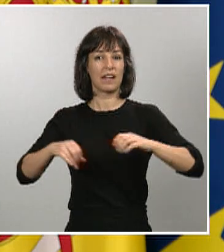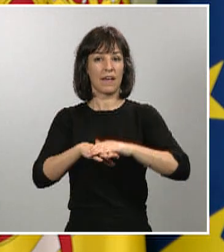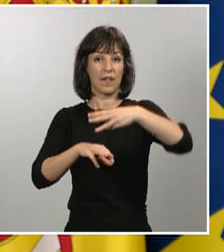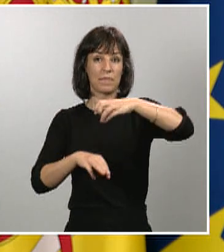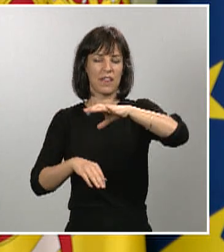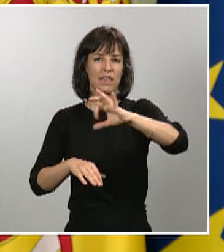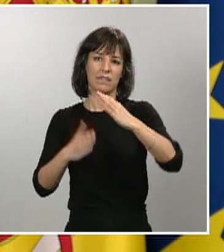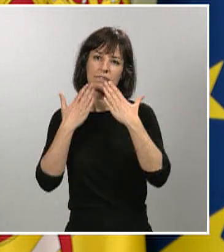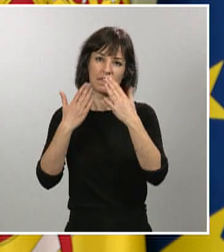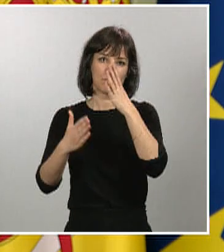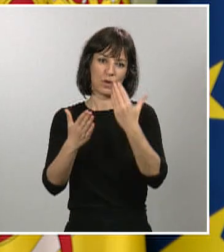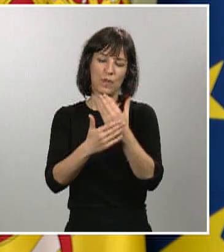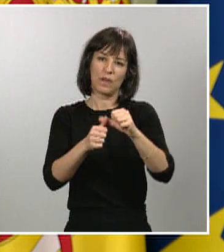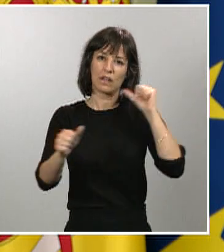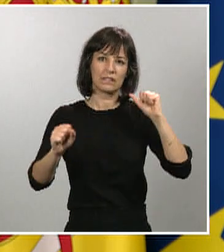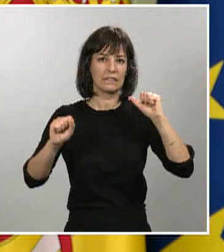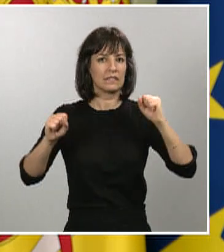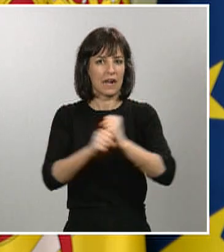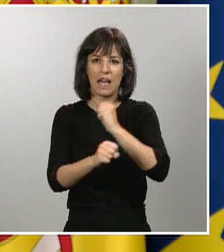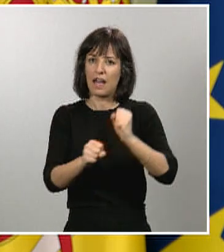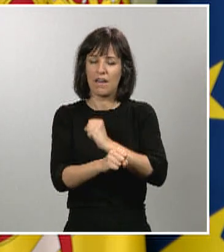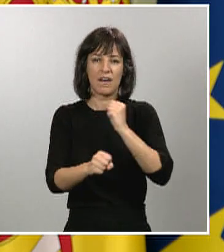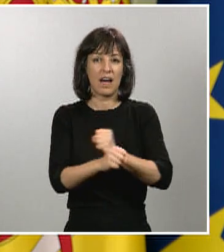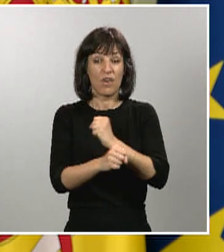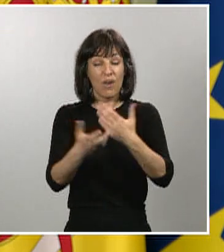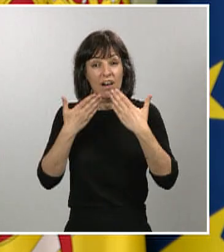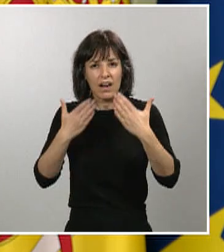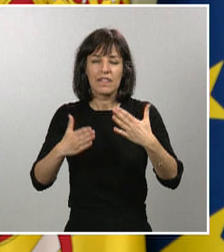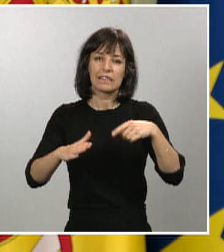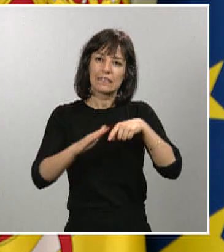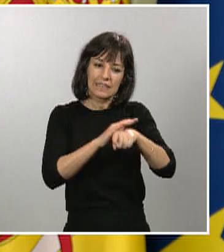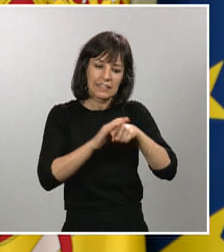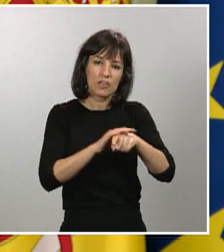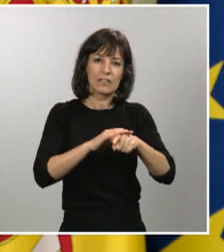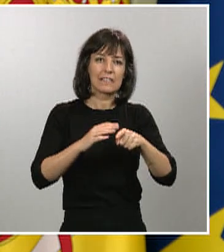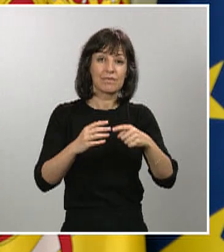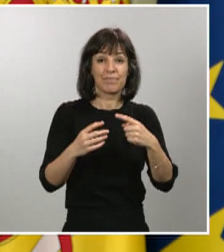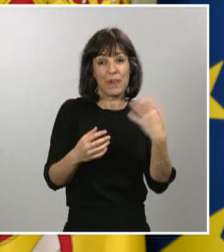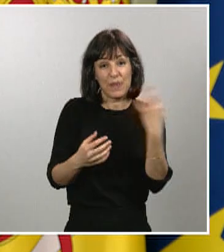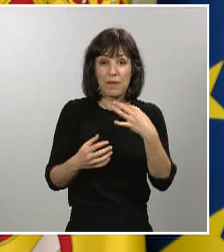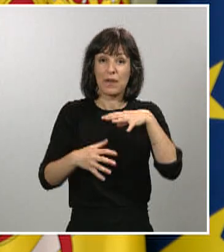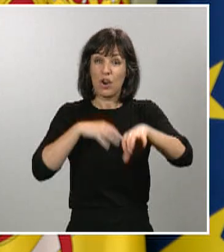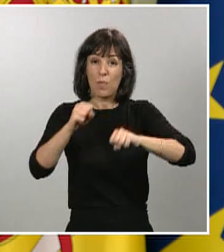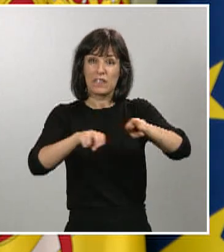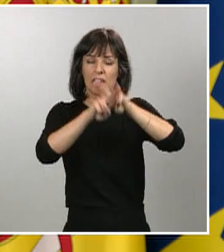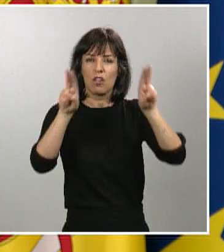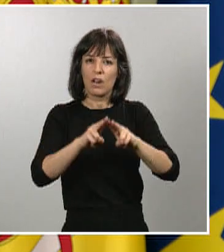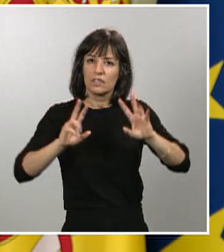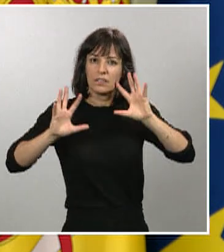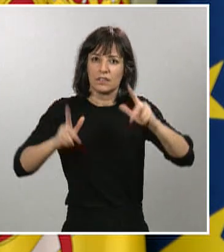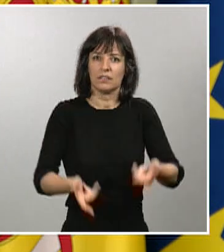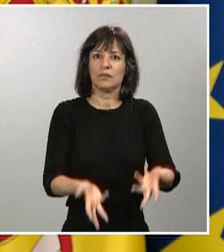días, un trabajo que permite reforzar las gestiones que requieren estas compras internacionales. Y quiero